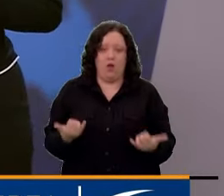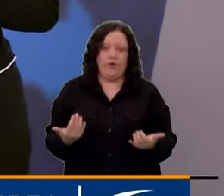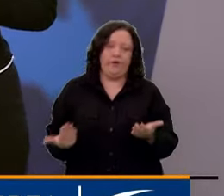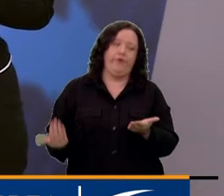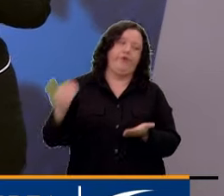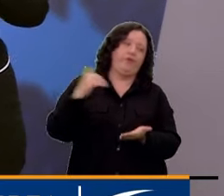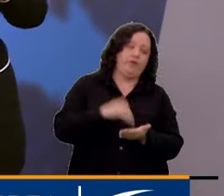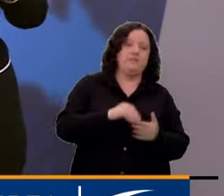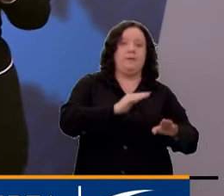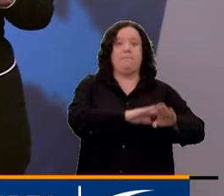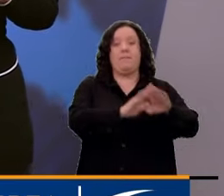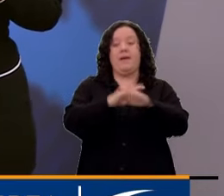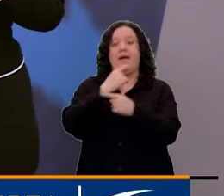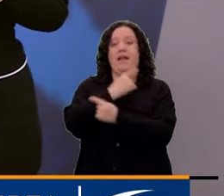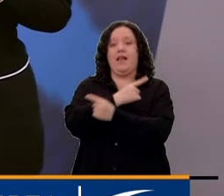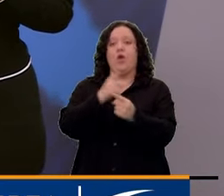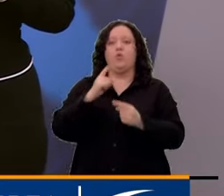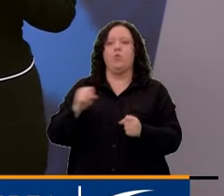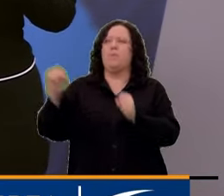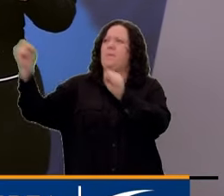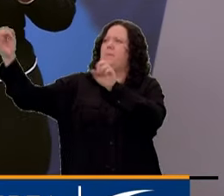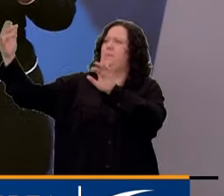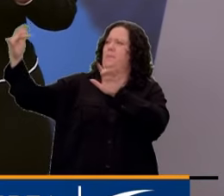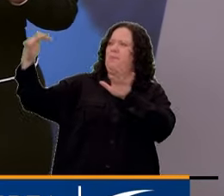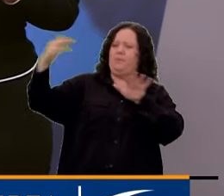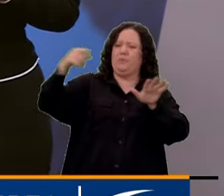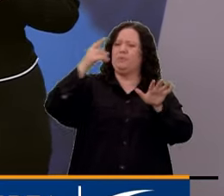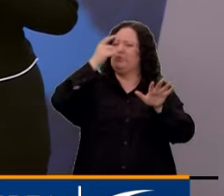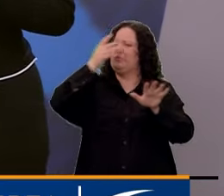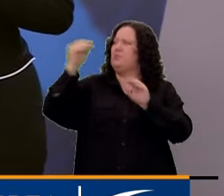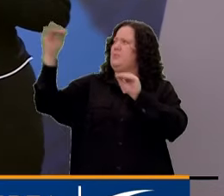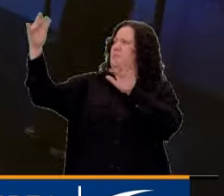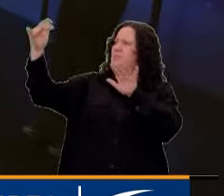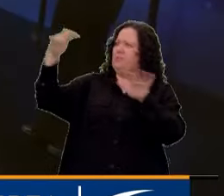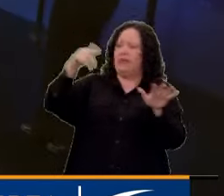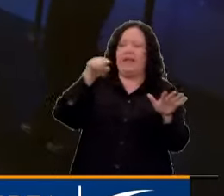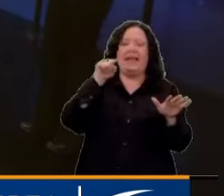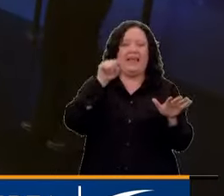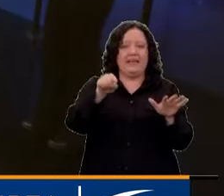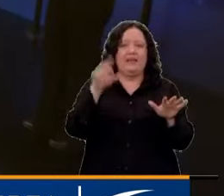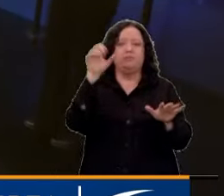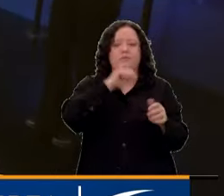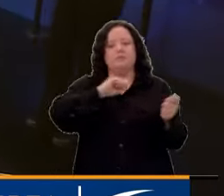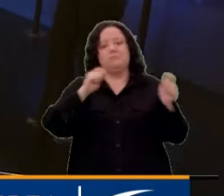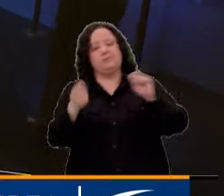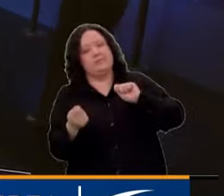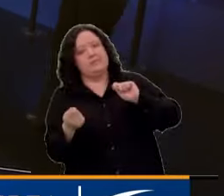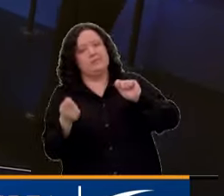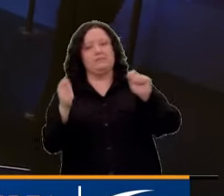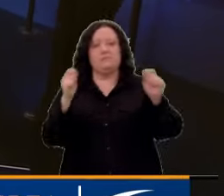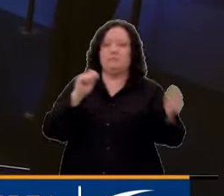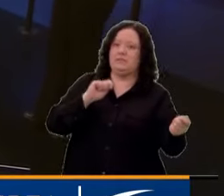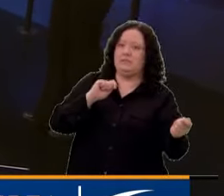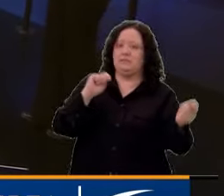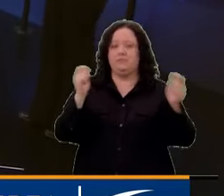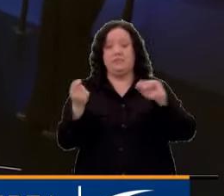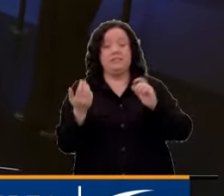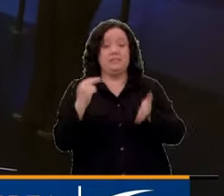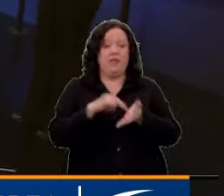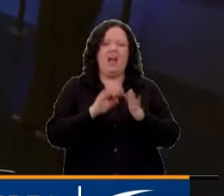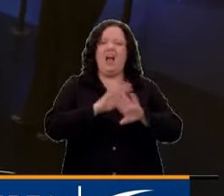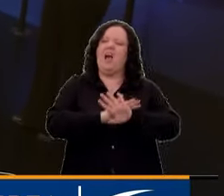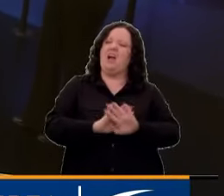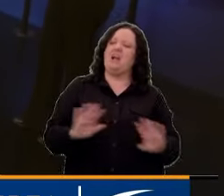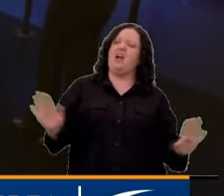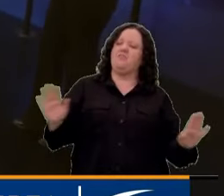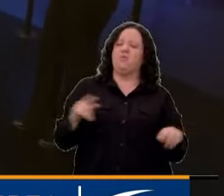vuelve a declarar por vientos contaminados. Entonces, estamos así en un constante cambio. Es decir, ¿se puede volver a levantar esta